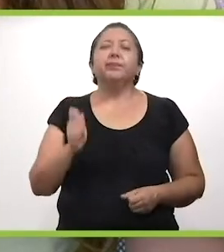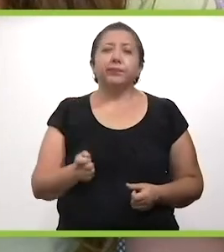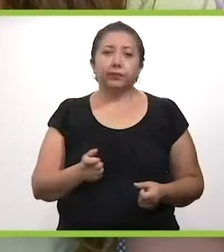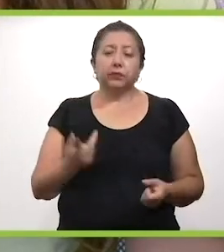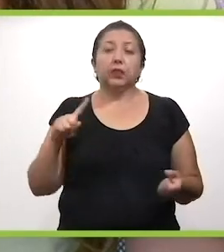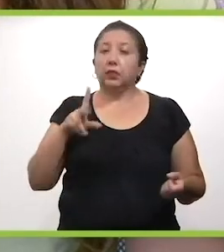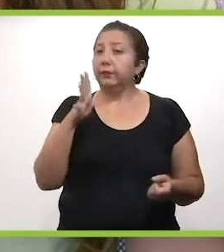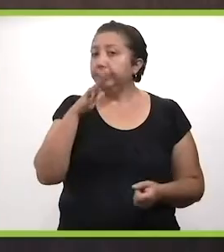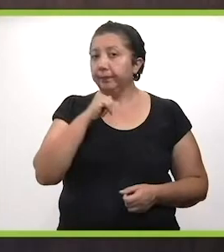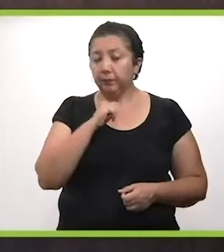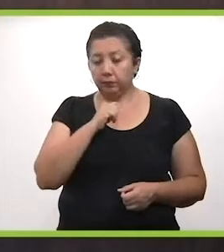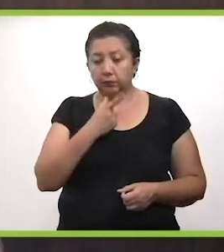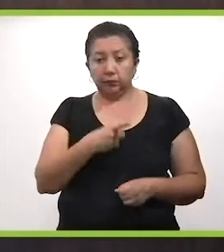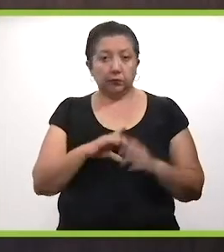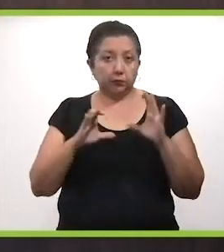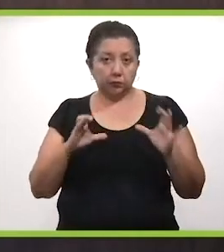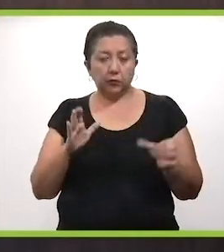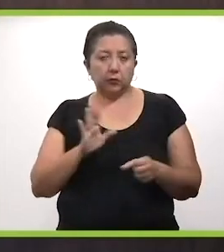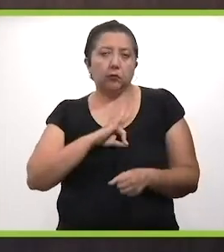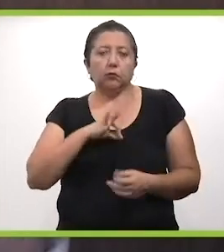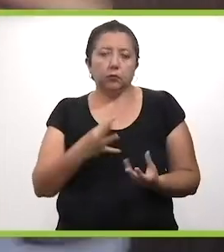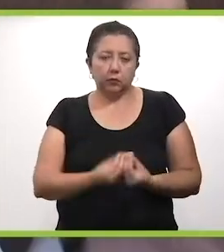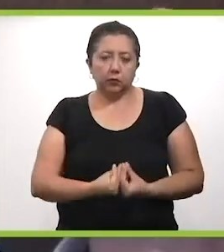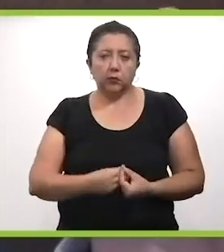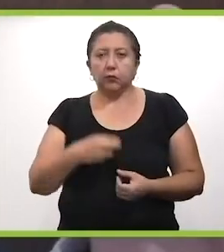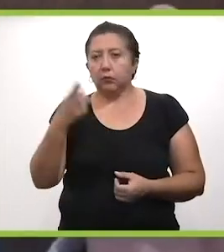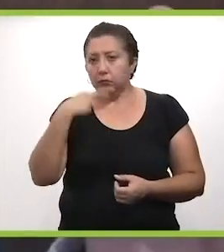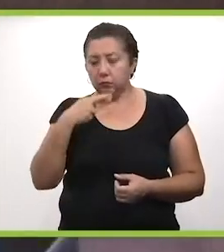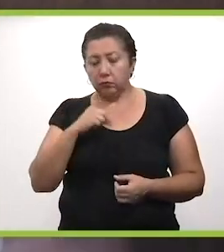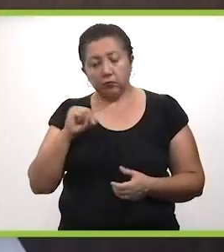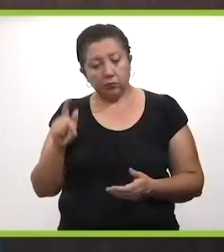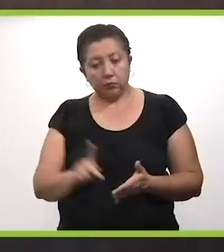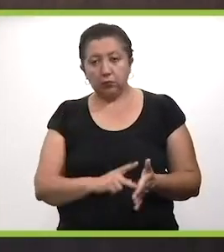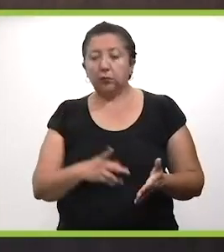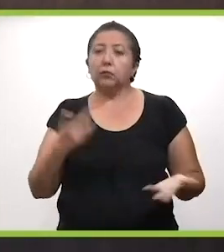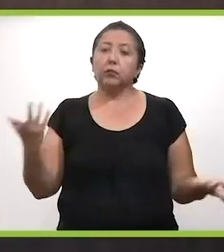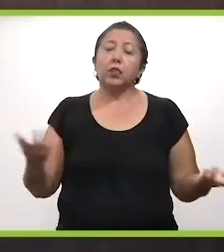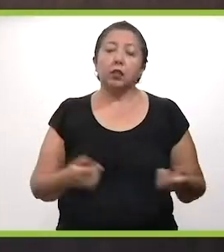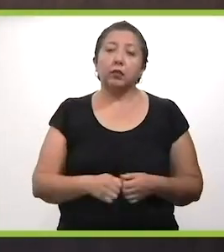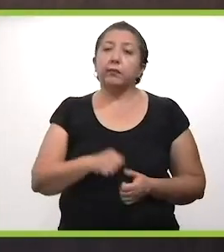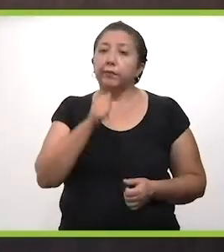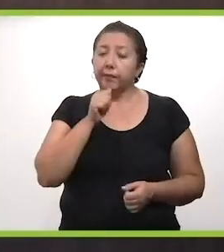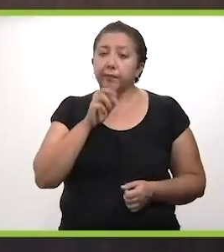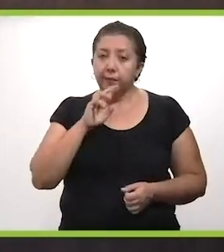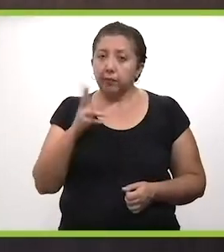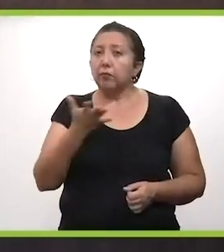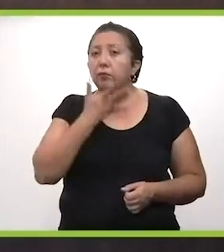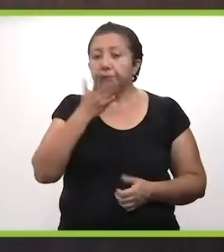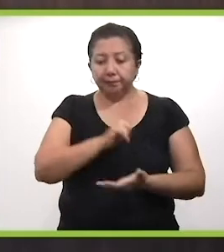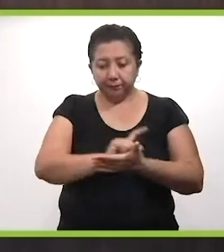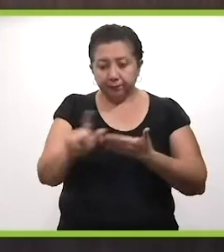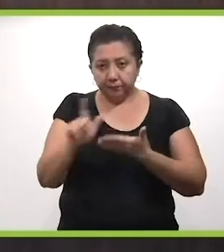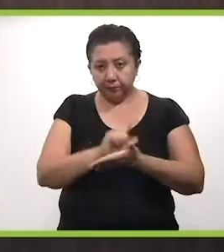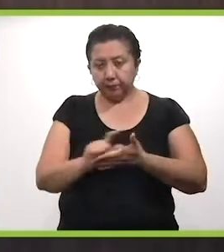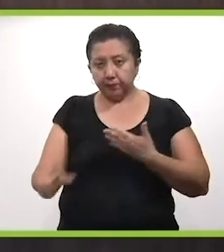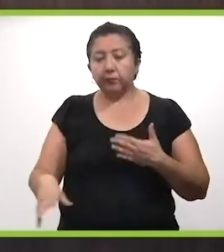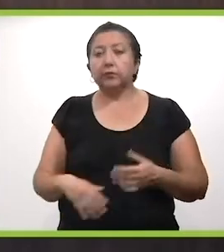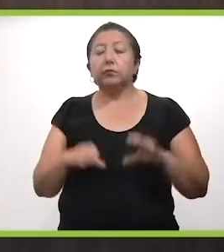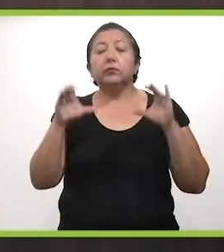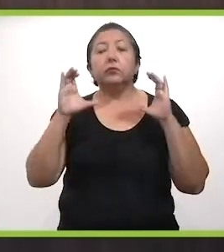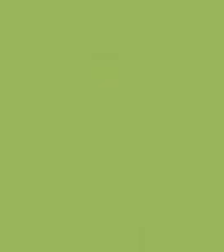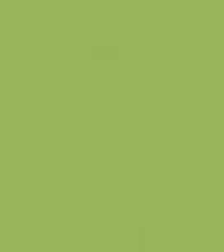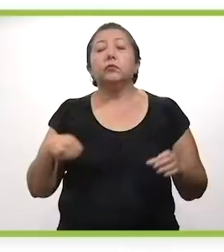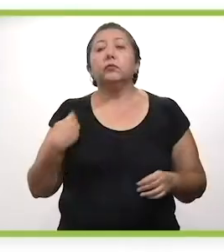naranja. Esto implica que no podemos bajar la guardia porque podemos llegar a rojo e implica que si hacemos todavía mejores hábitos de